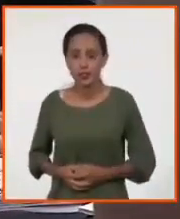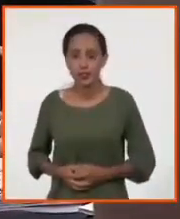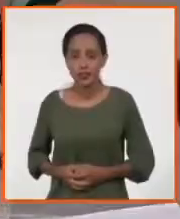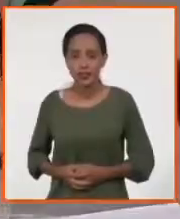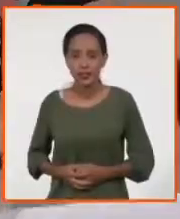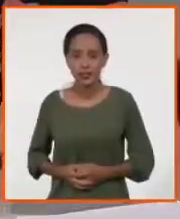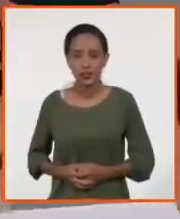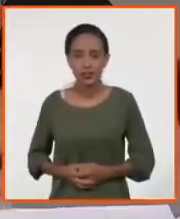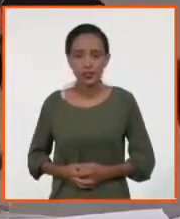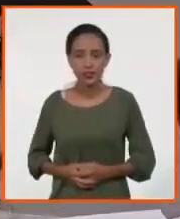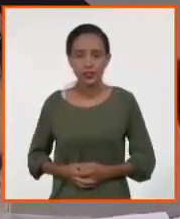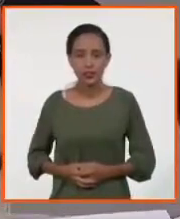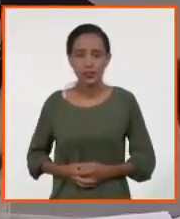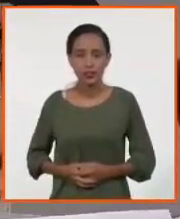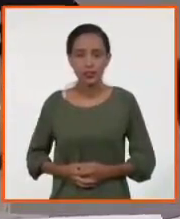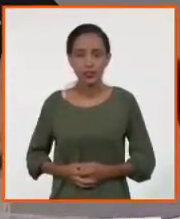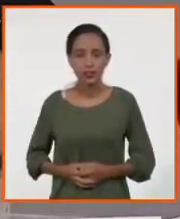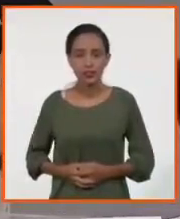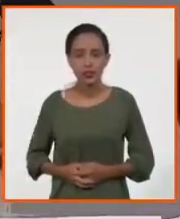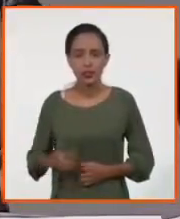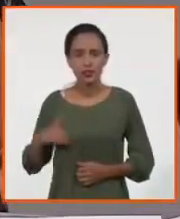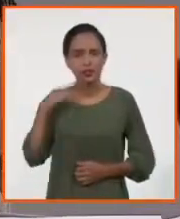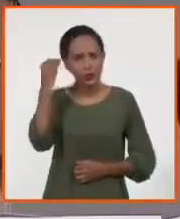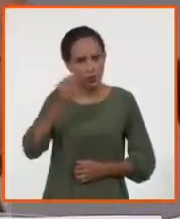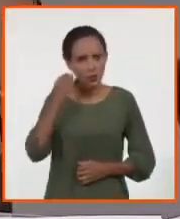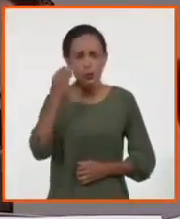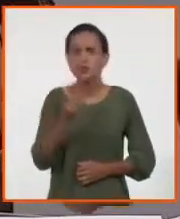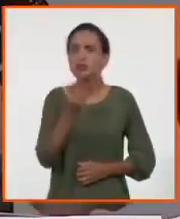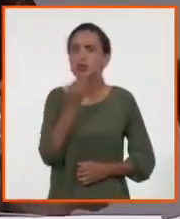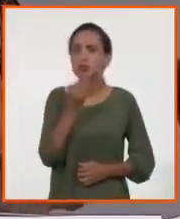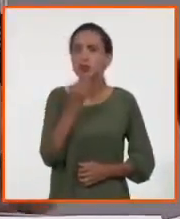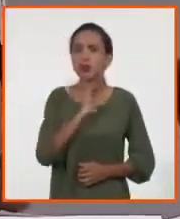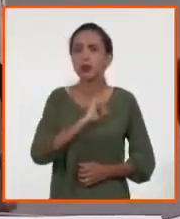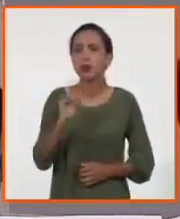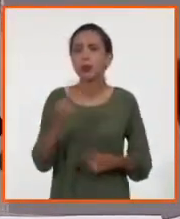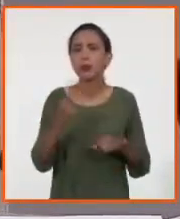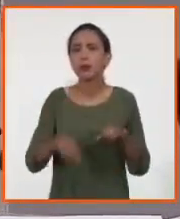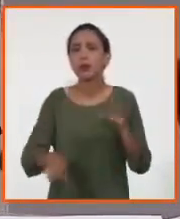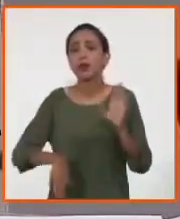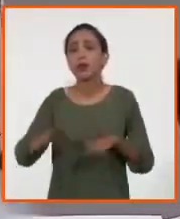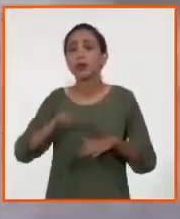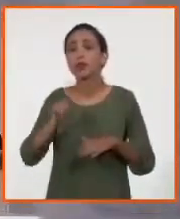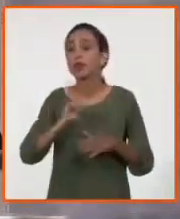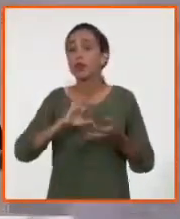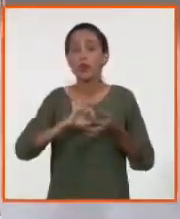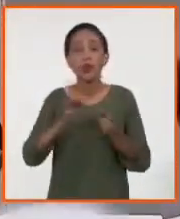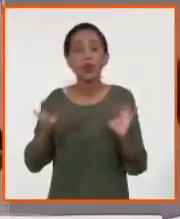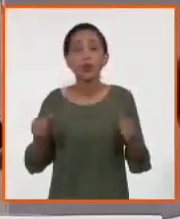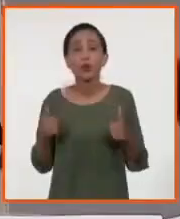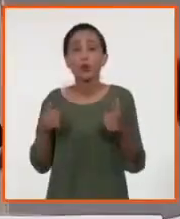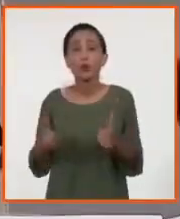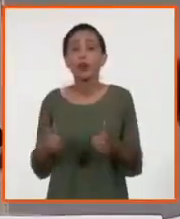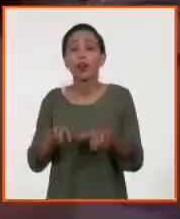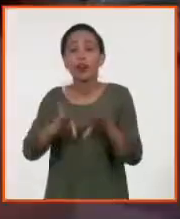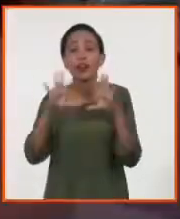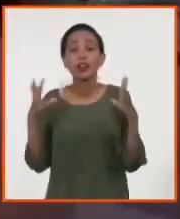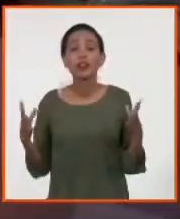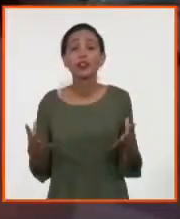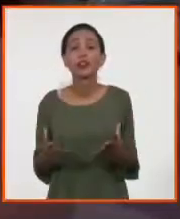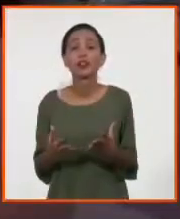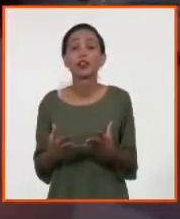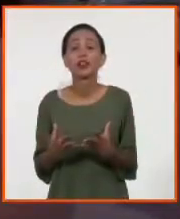creo que se puede. Lo que pasa es que no siempre nos coordinamos bien entre todos, realmente. Y primero